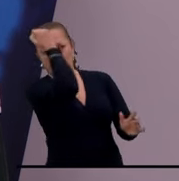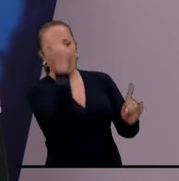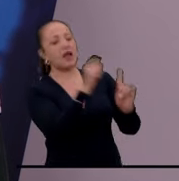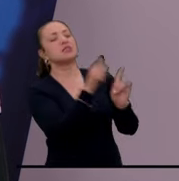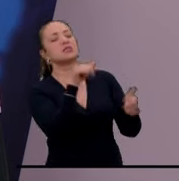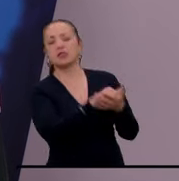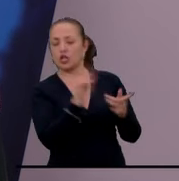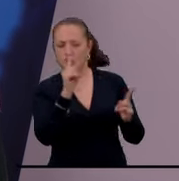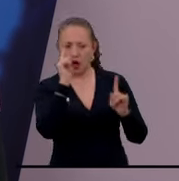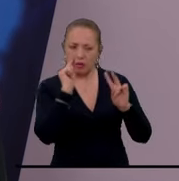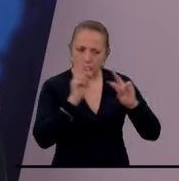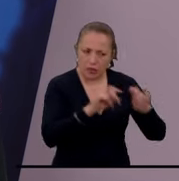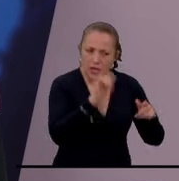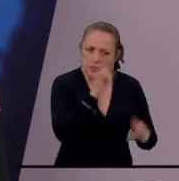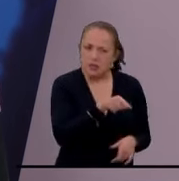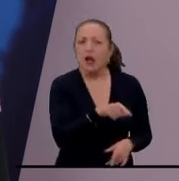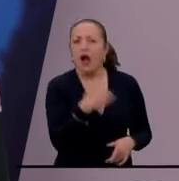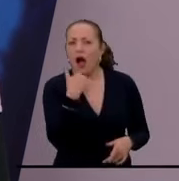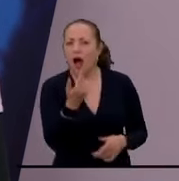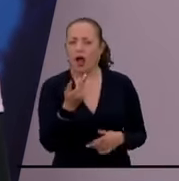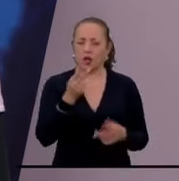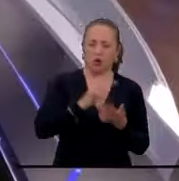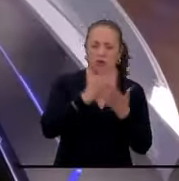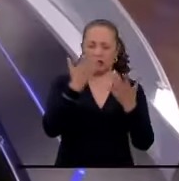trastorno del sueño que se pueda tratar. Feliz tarde, Ana Milena. Feliz Milena.